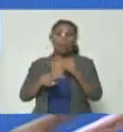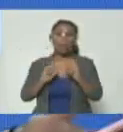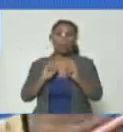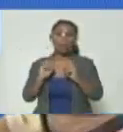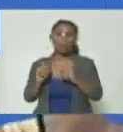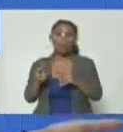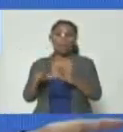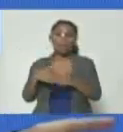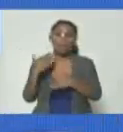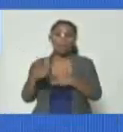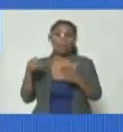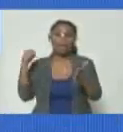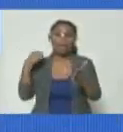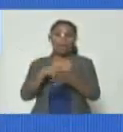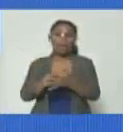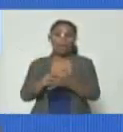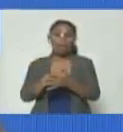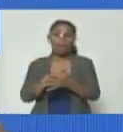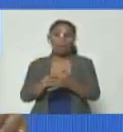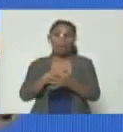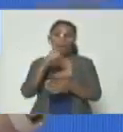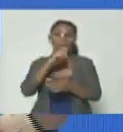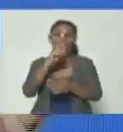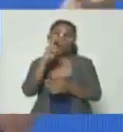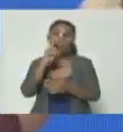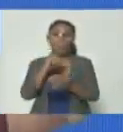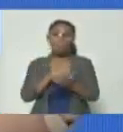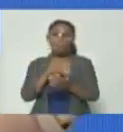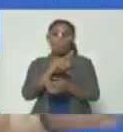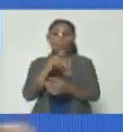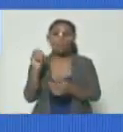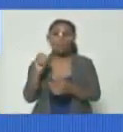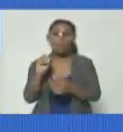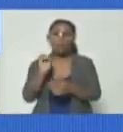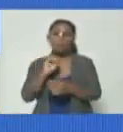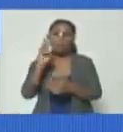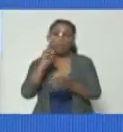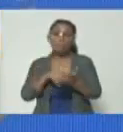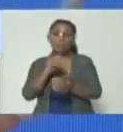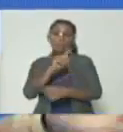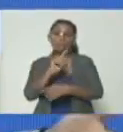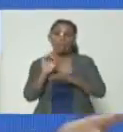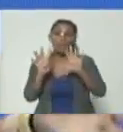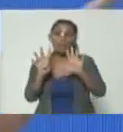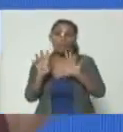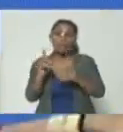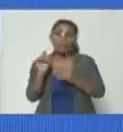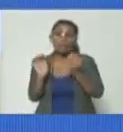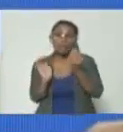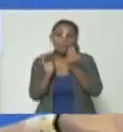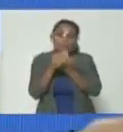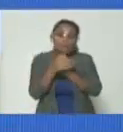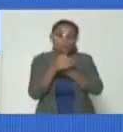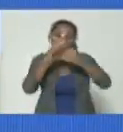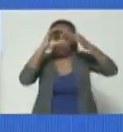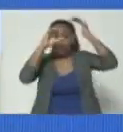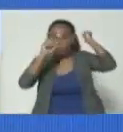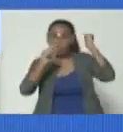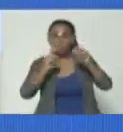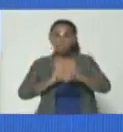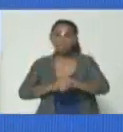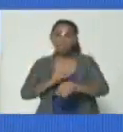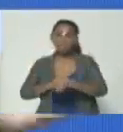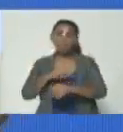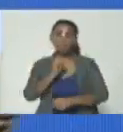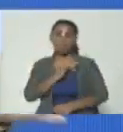bueno después del golpe del año 2020 o del del 2019 pues se escondió en la embajada un tiempo de